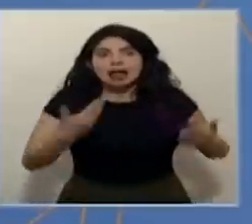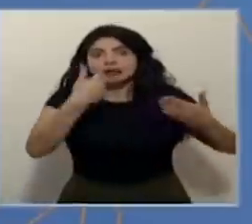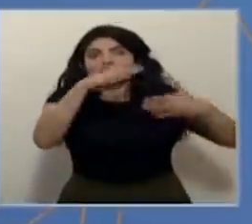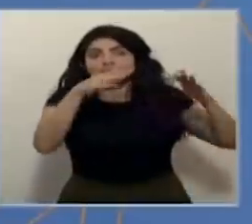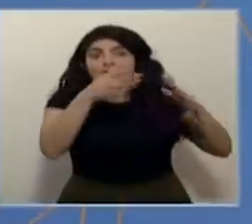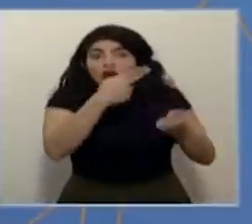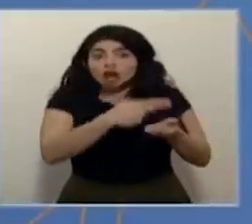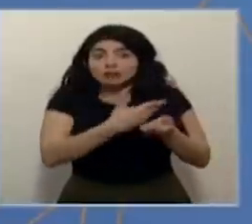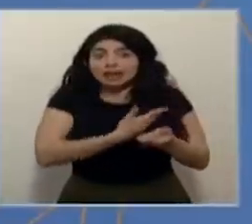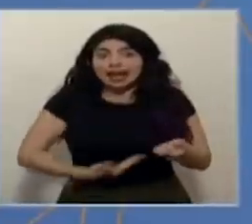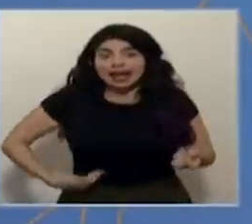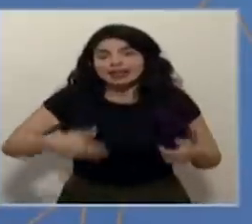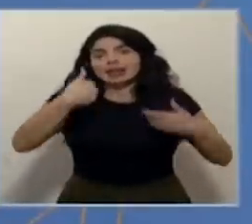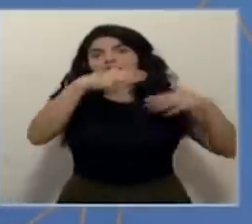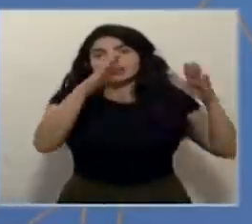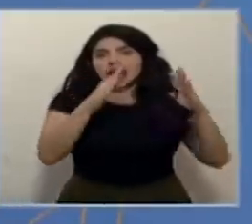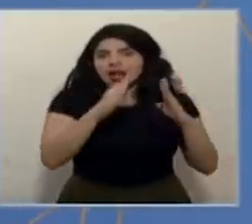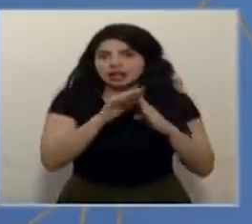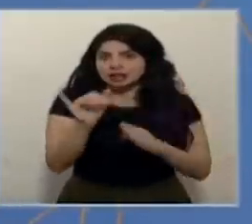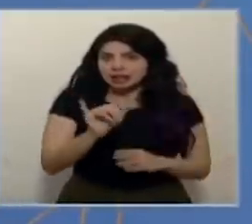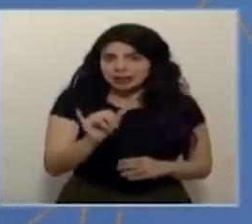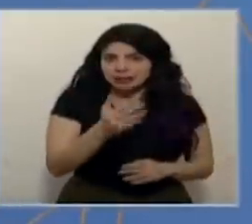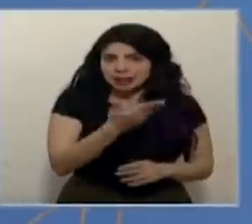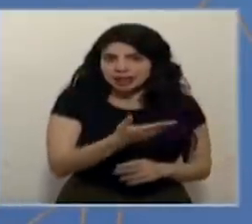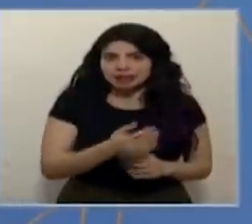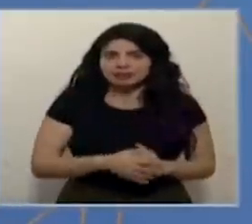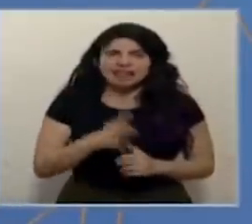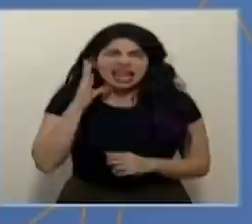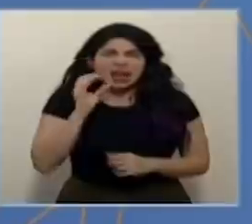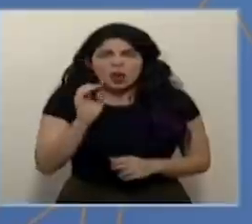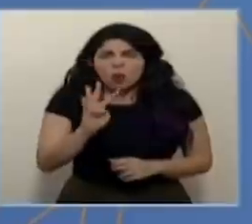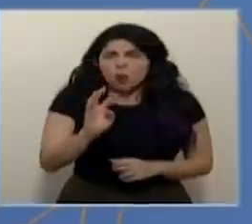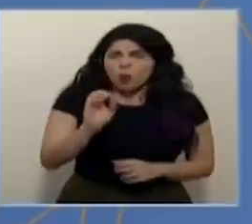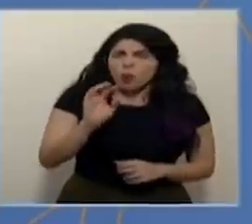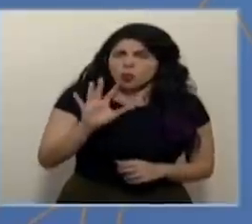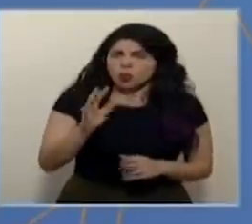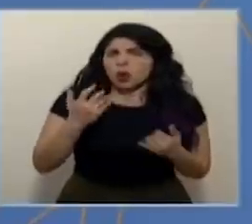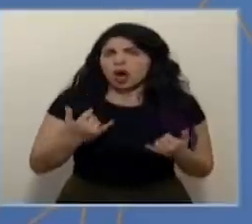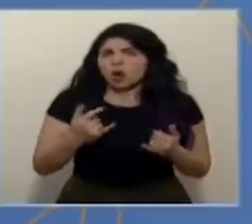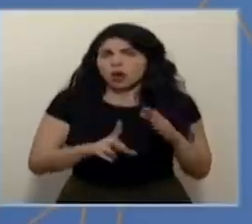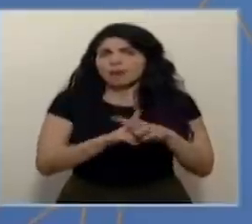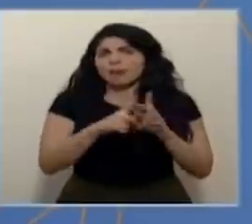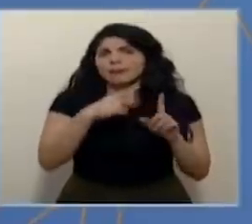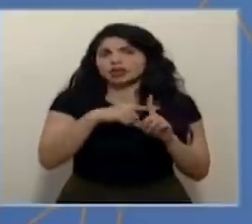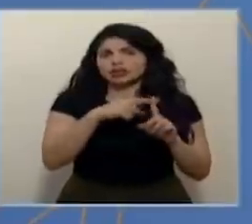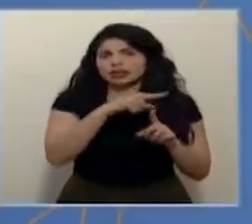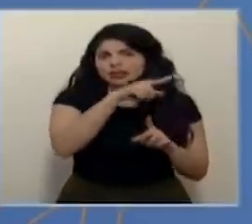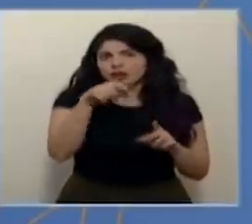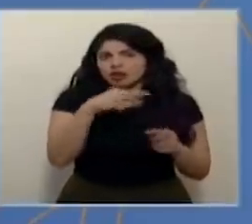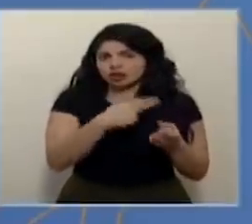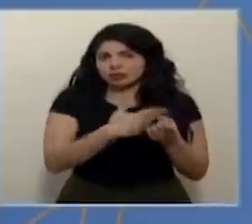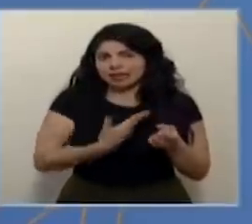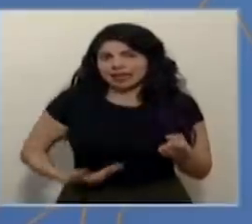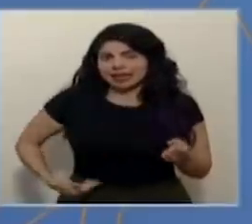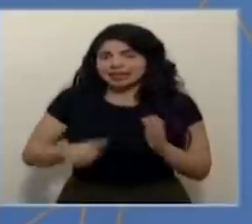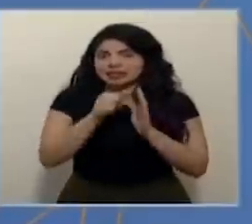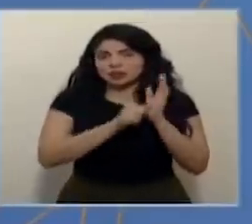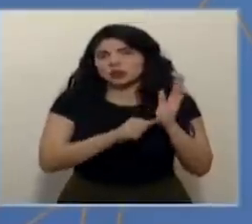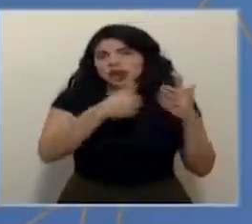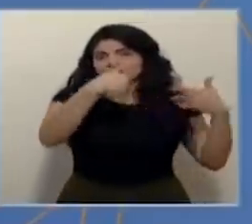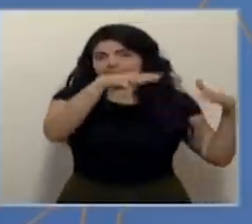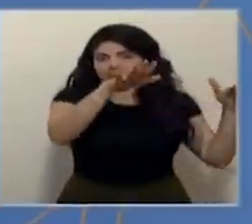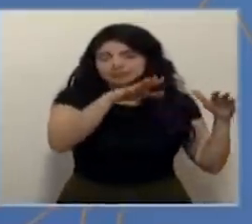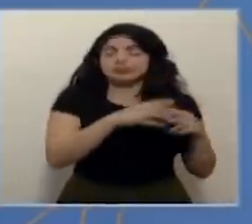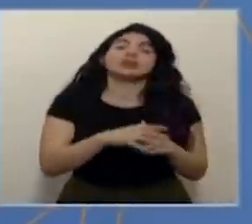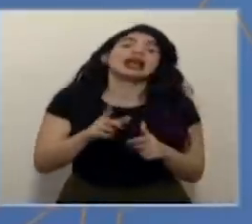Hospital de Heredia para la casa. Creo que cuatro o cinco por el momento han dado positivos. En realidad, estamos